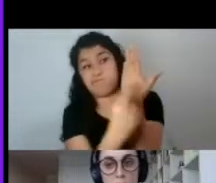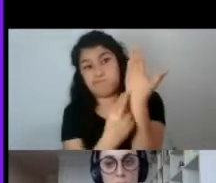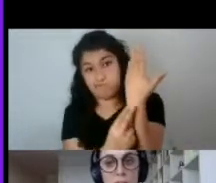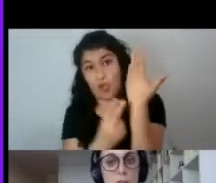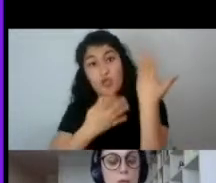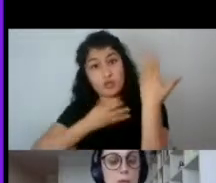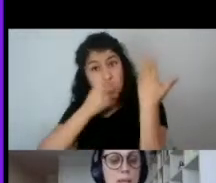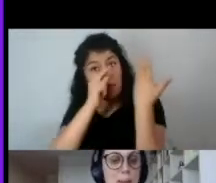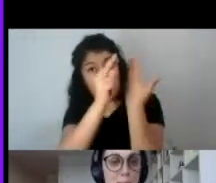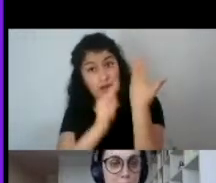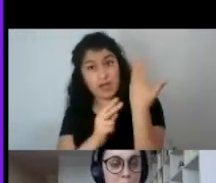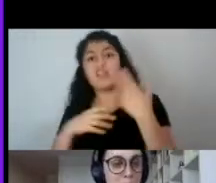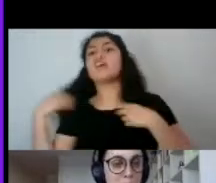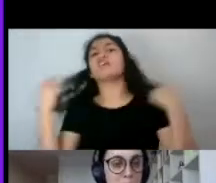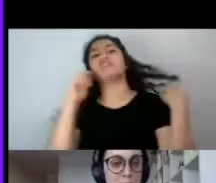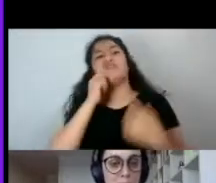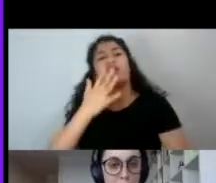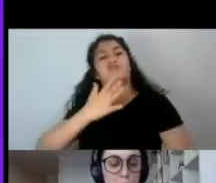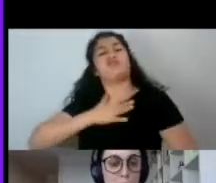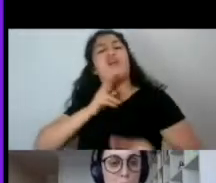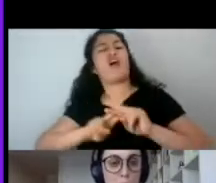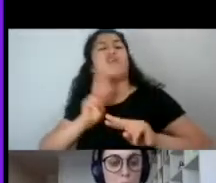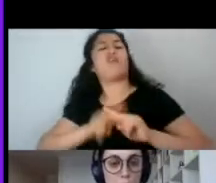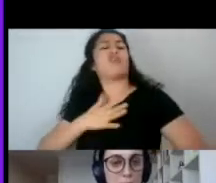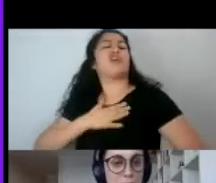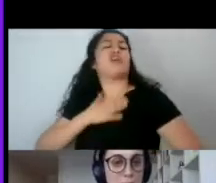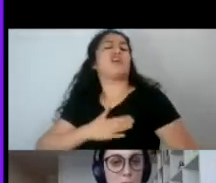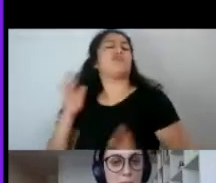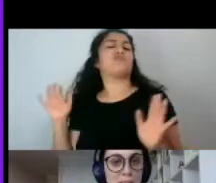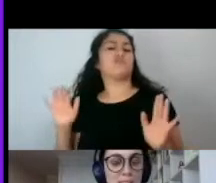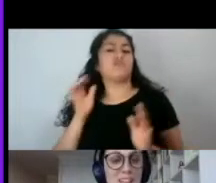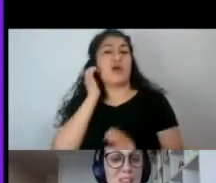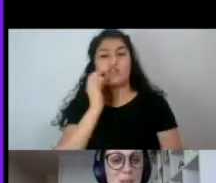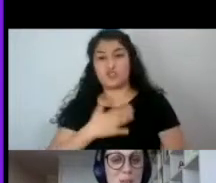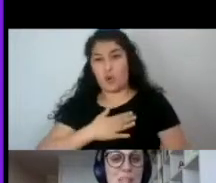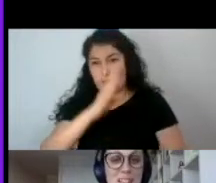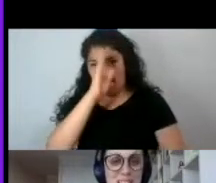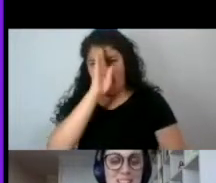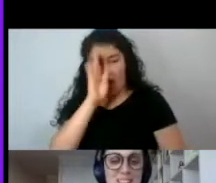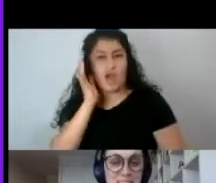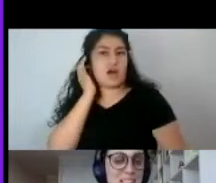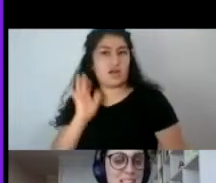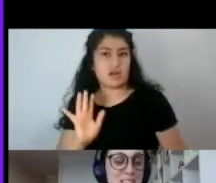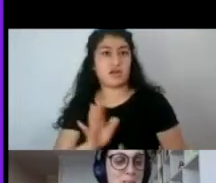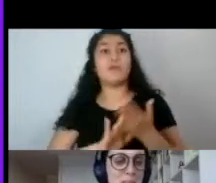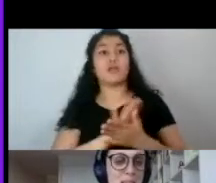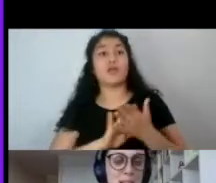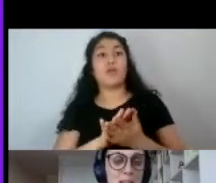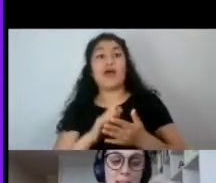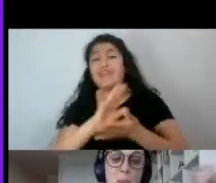titulada Yo soy la perra. Cito, en todas las historias hay dos clases de chicas.